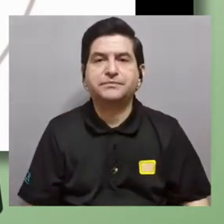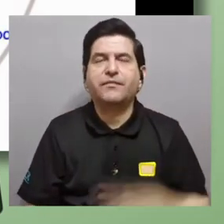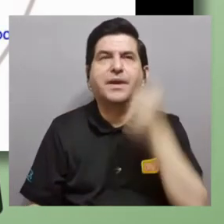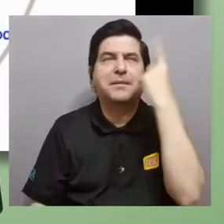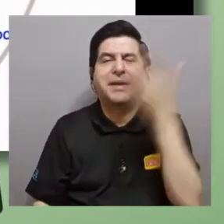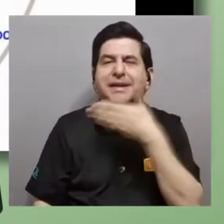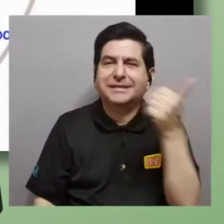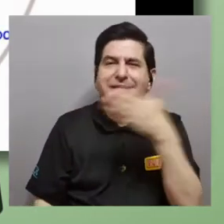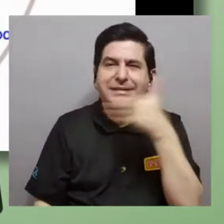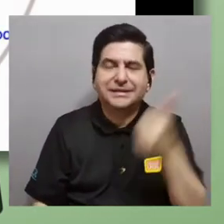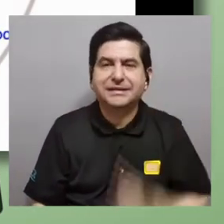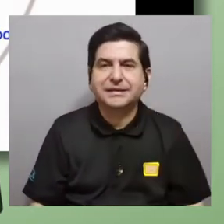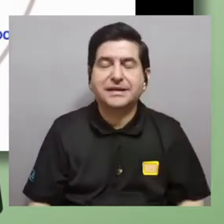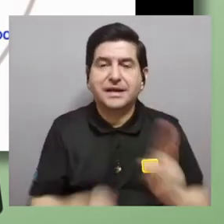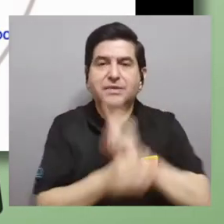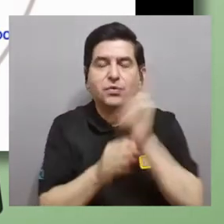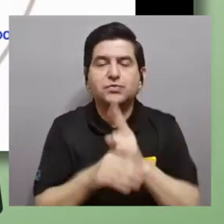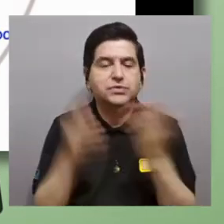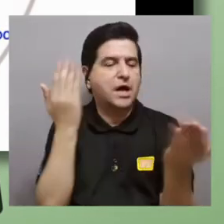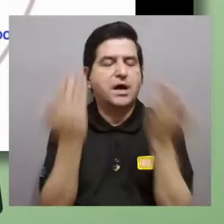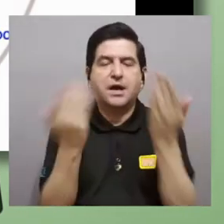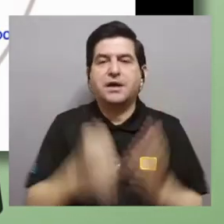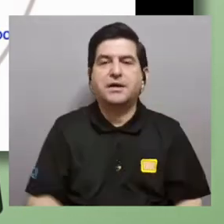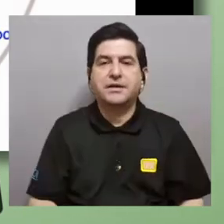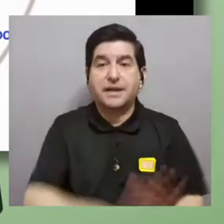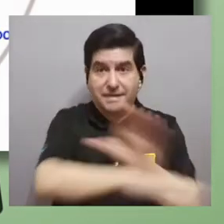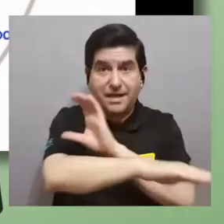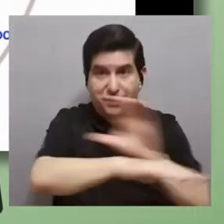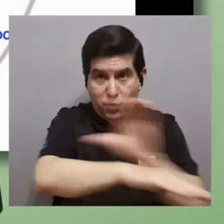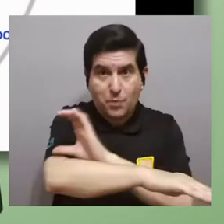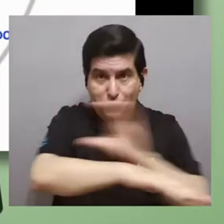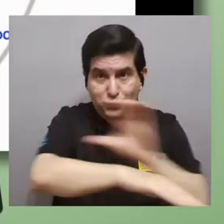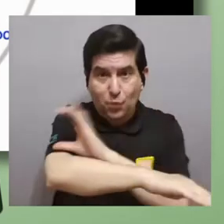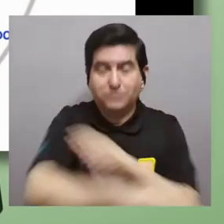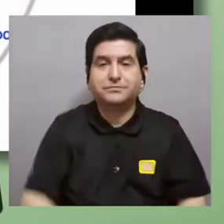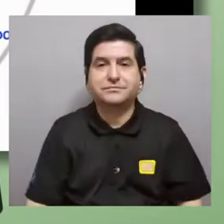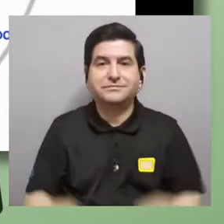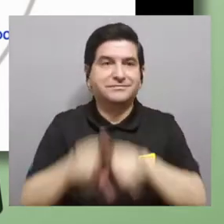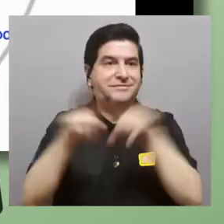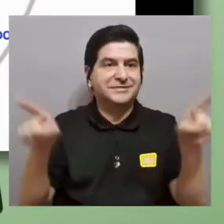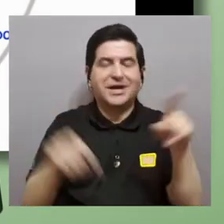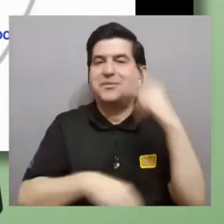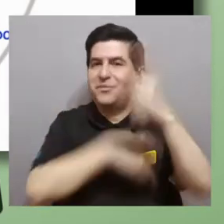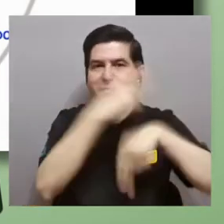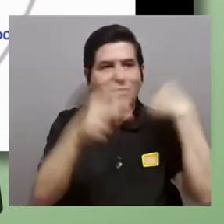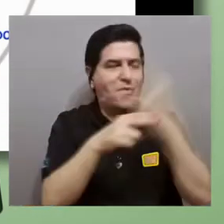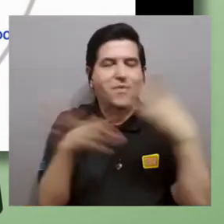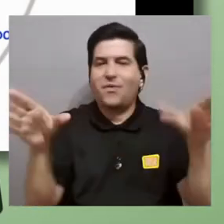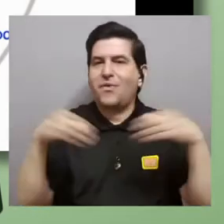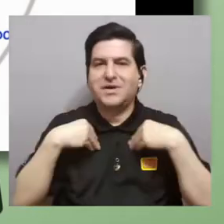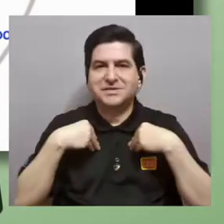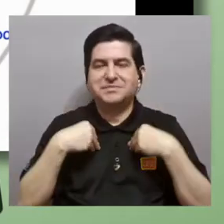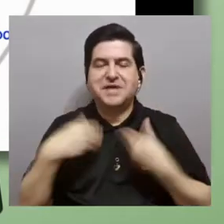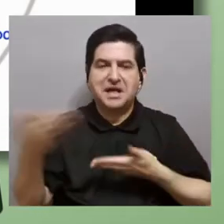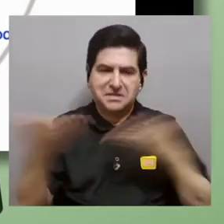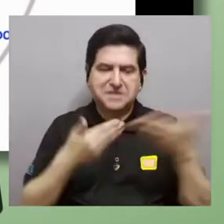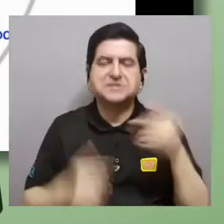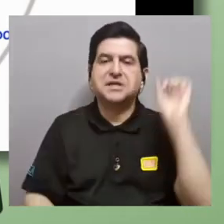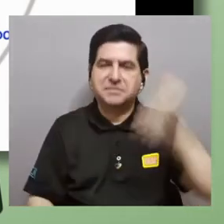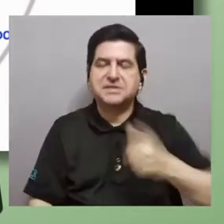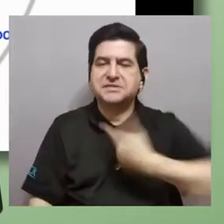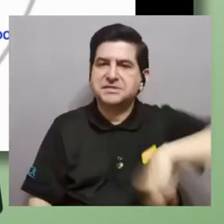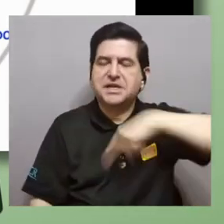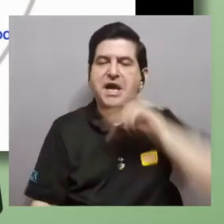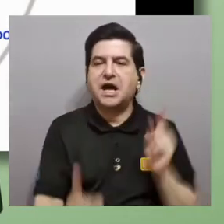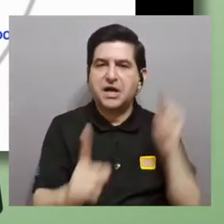para entender mejor esto utilizamos una matáfora que es la computacional que tampoco está universalmente aceptada pero que nos sirve muy bien para los